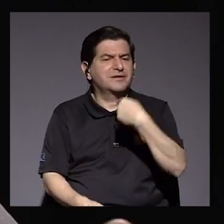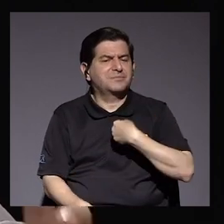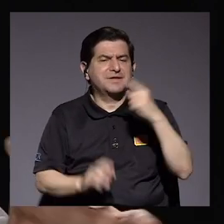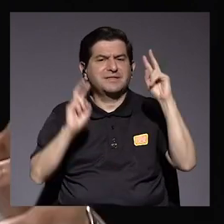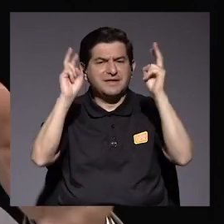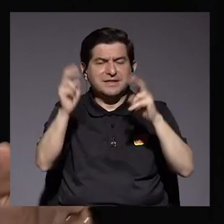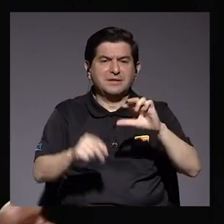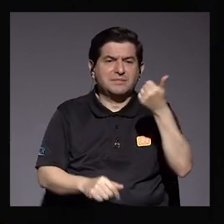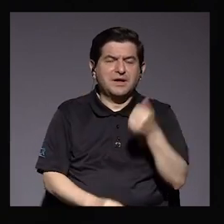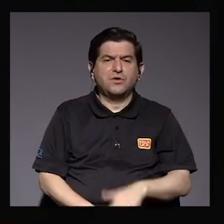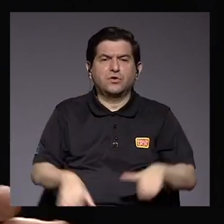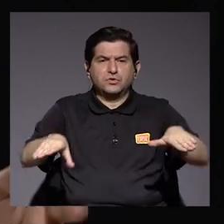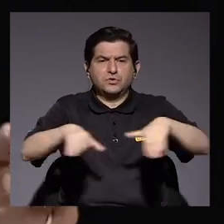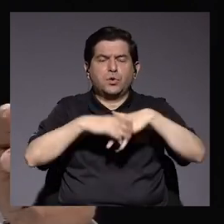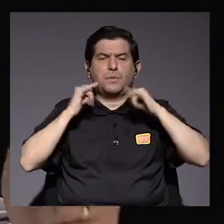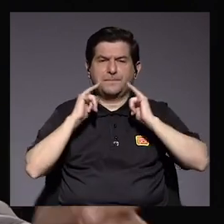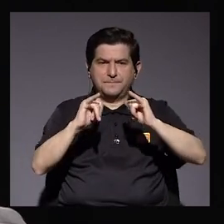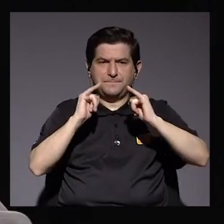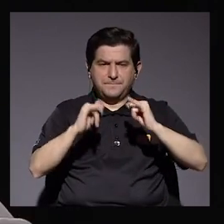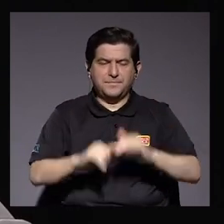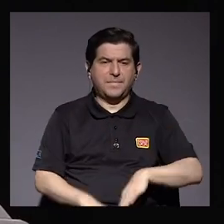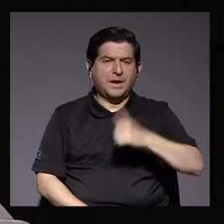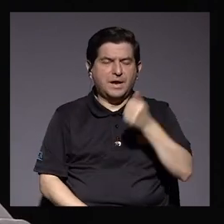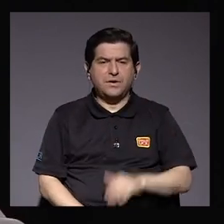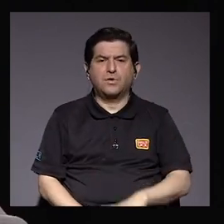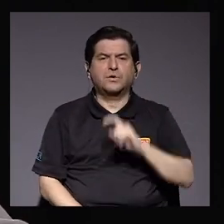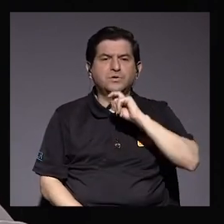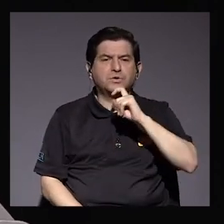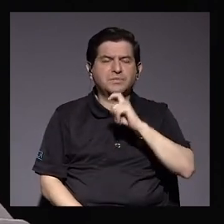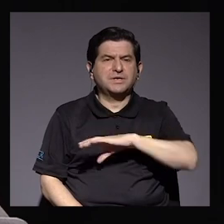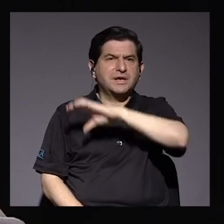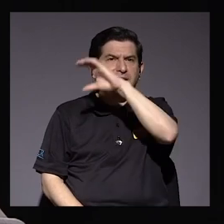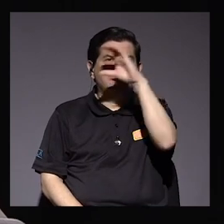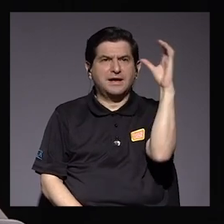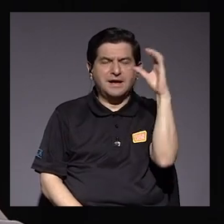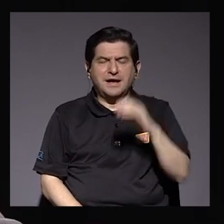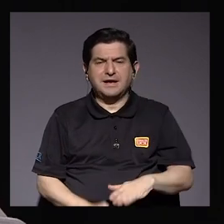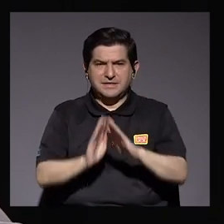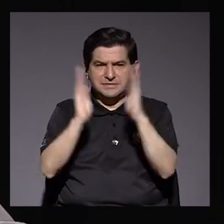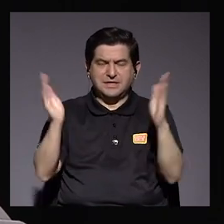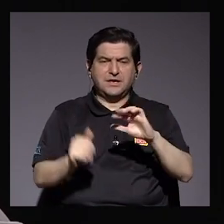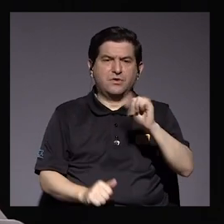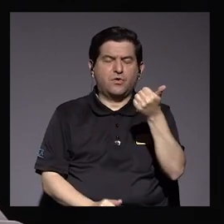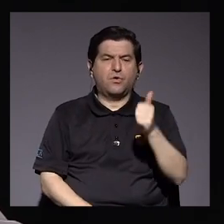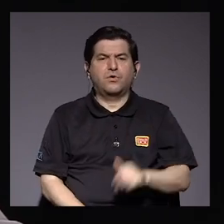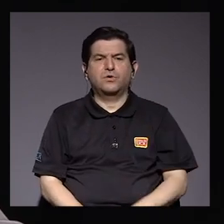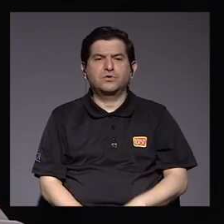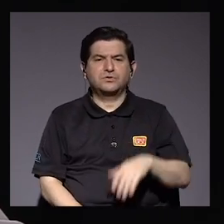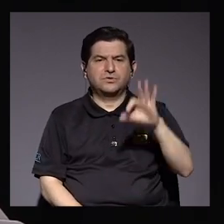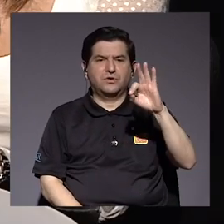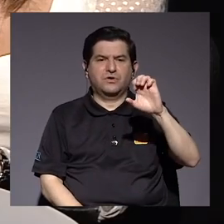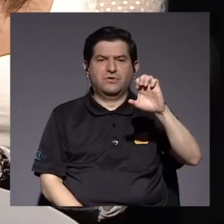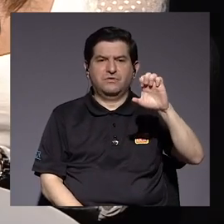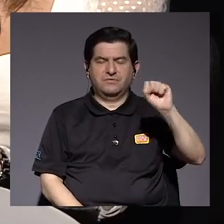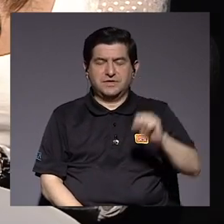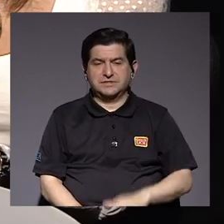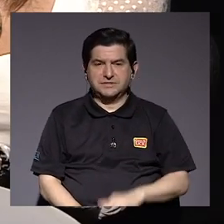posiciones al respecto de estos temas. El otro es el matrimonio militario, el otro es minería a cielo abierto y el último el FEST. Ok,